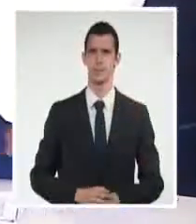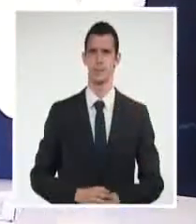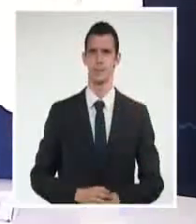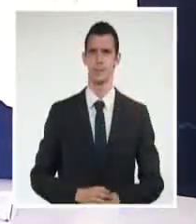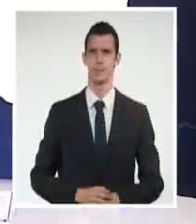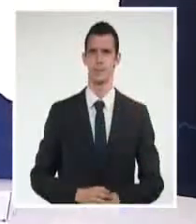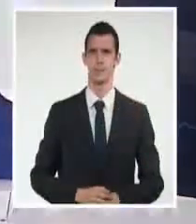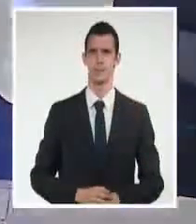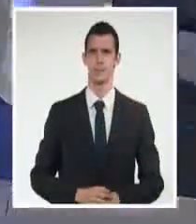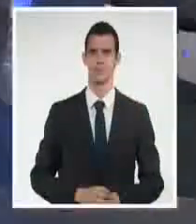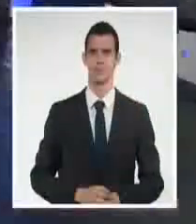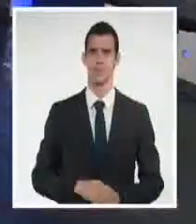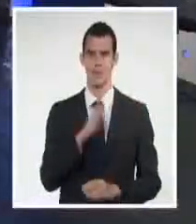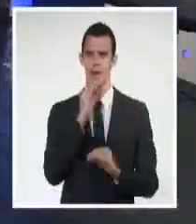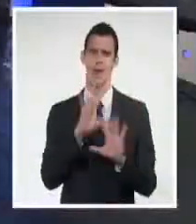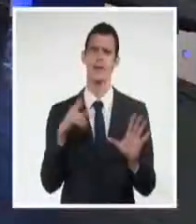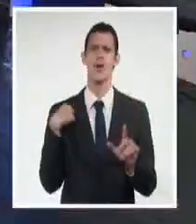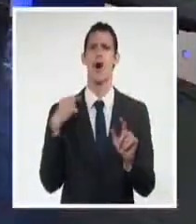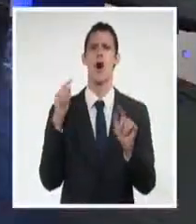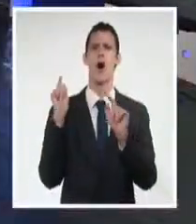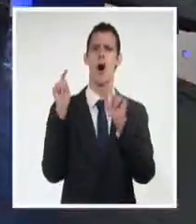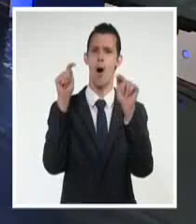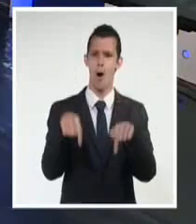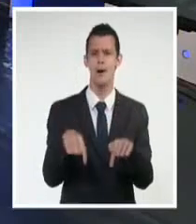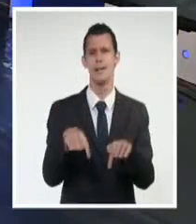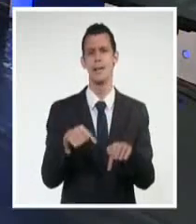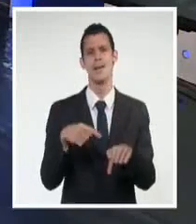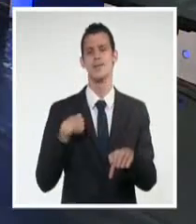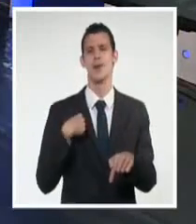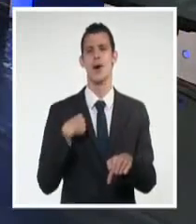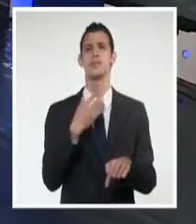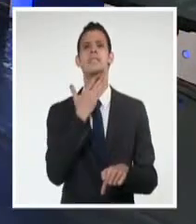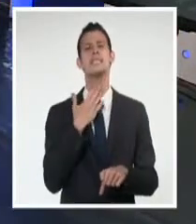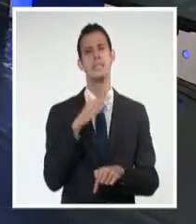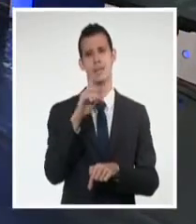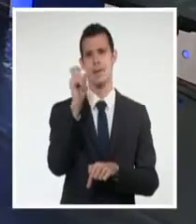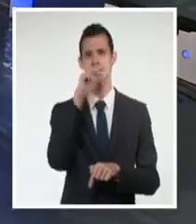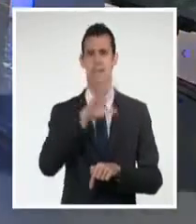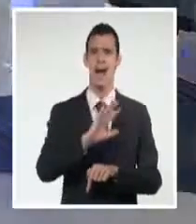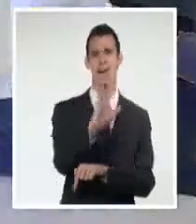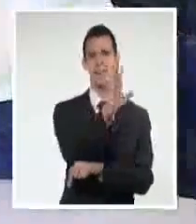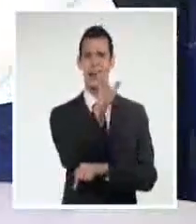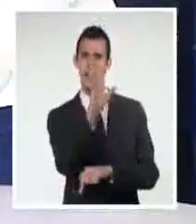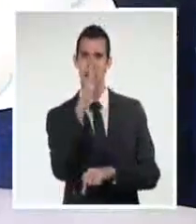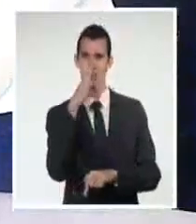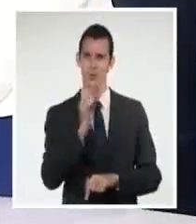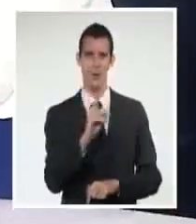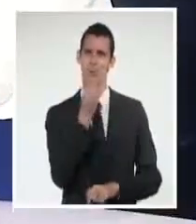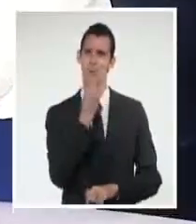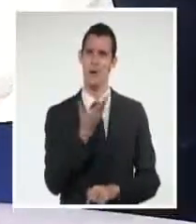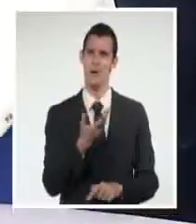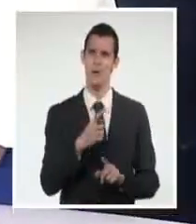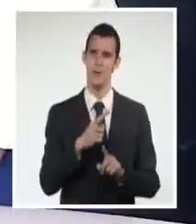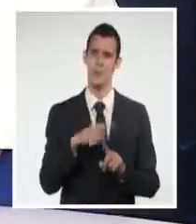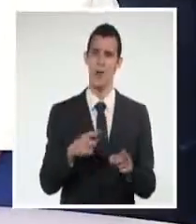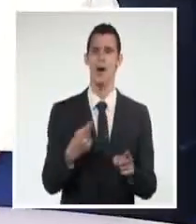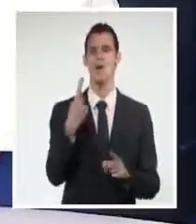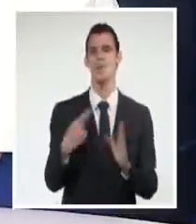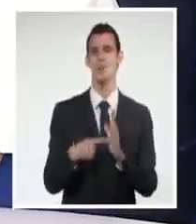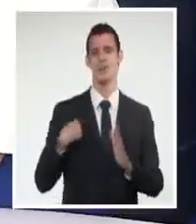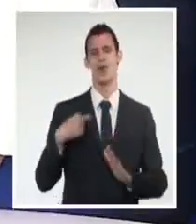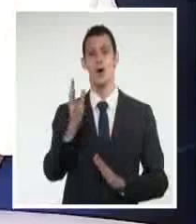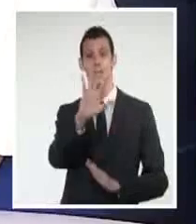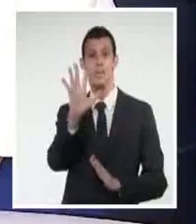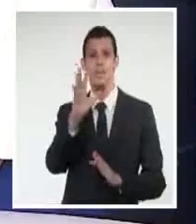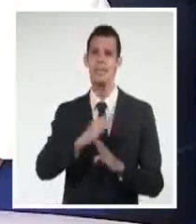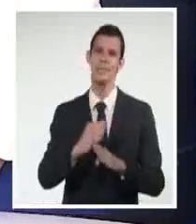yo no vine a despedirme, o si se quiere, una despedida que se convierte en un hasta siempre. Vengo